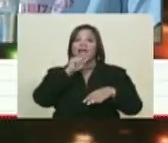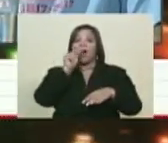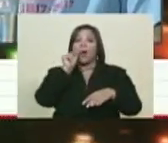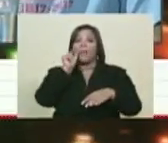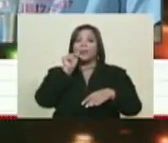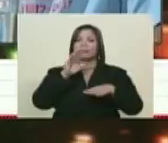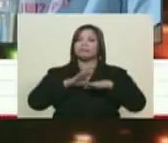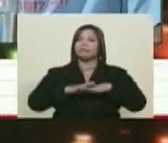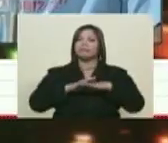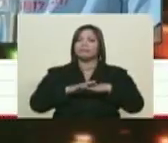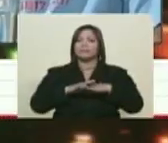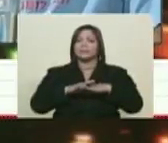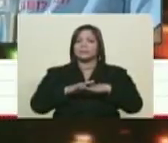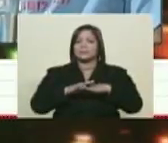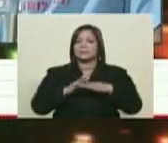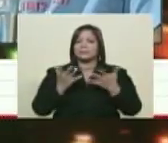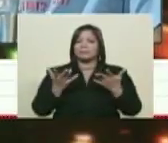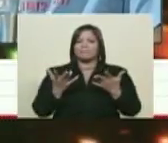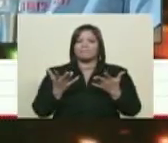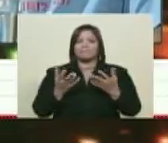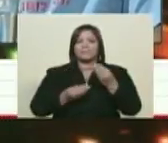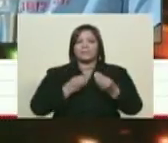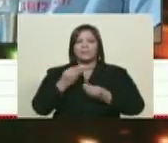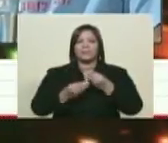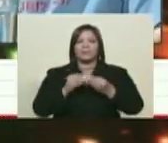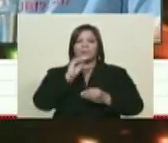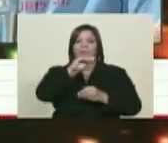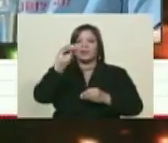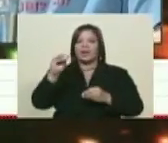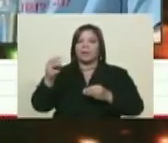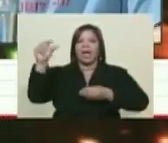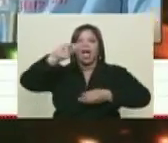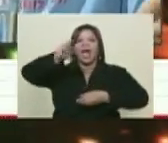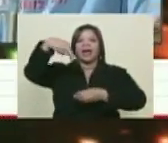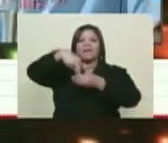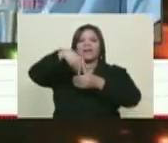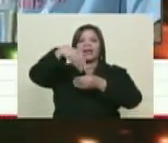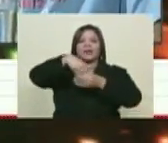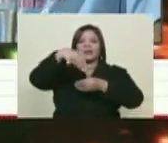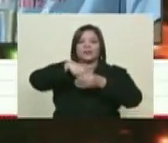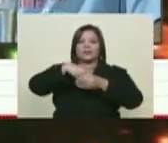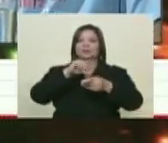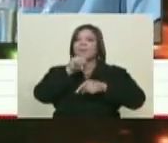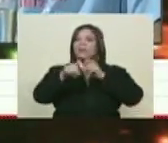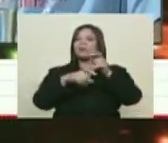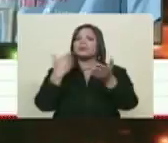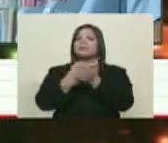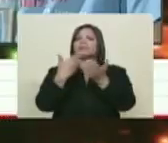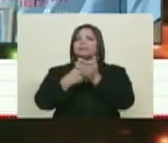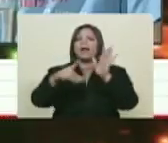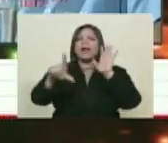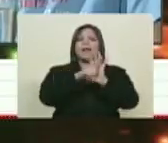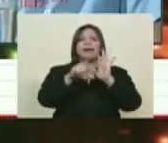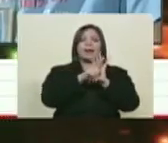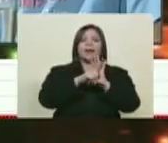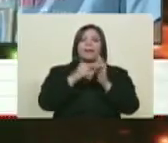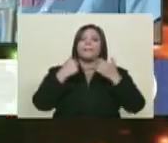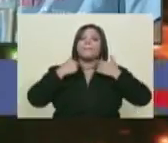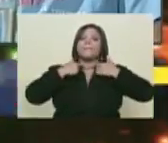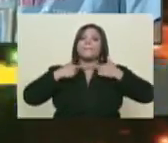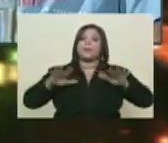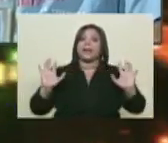conservador acérrimo, convoca a un referéndum popular para ilegalizar al Partido Comunista y lo pierde.